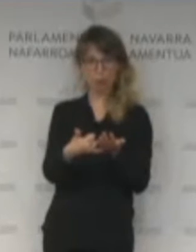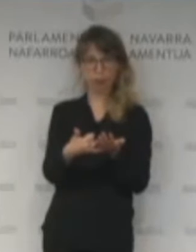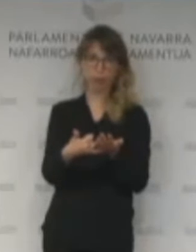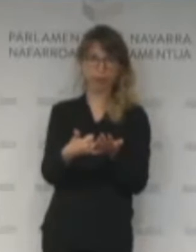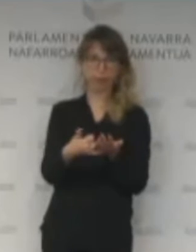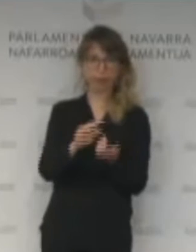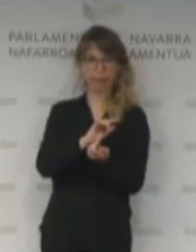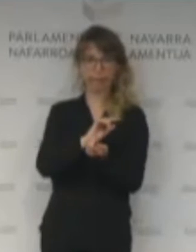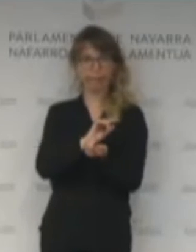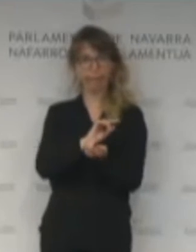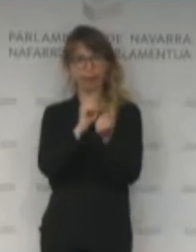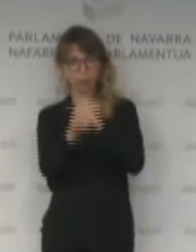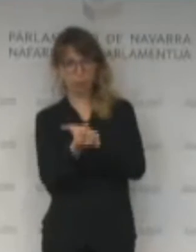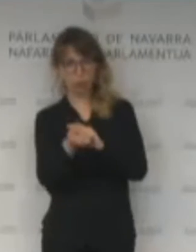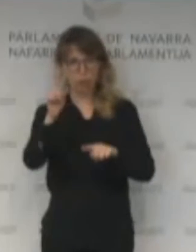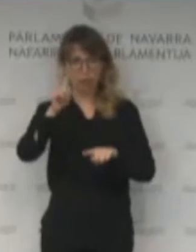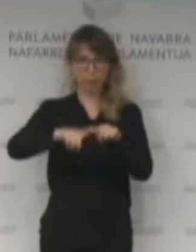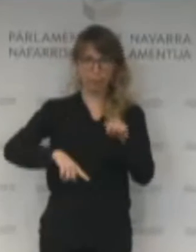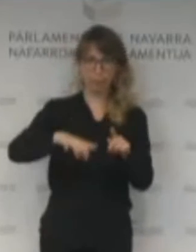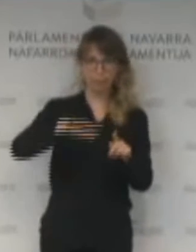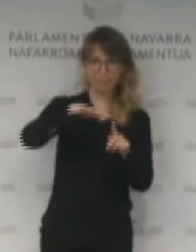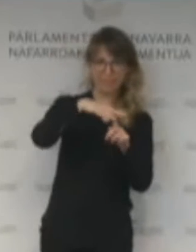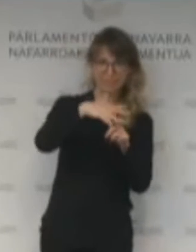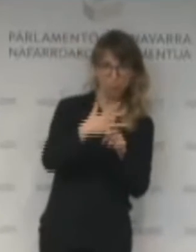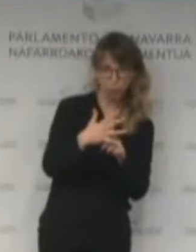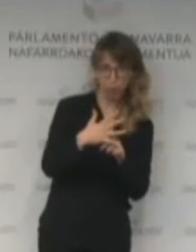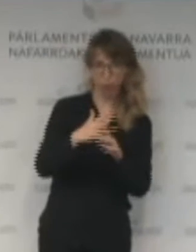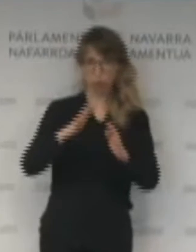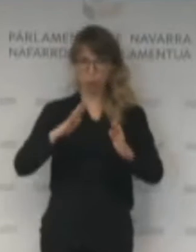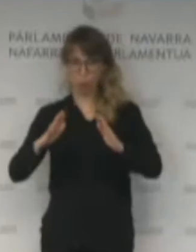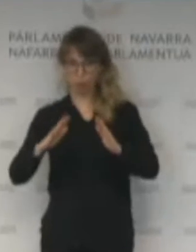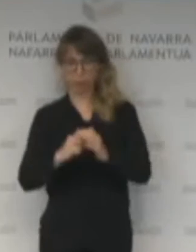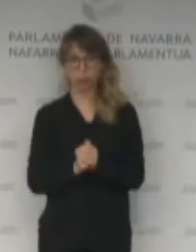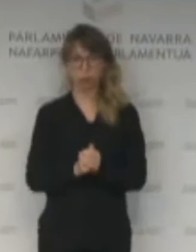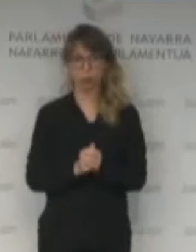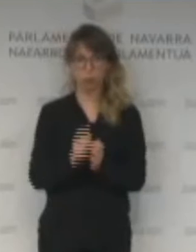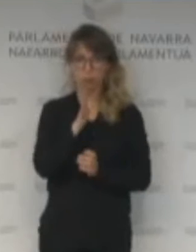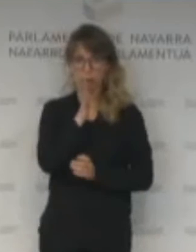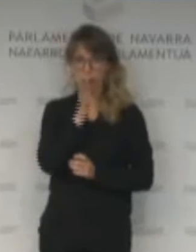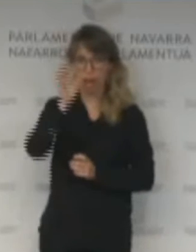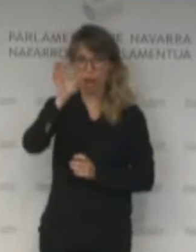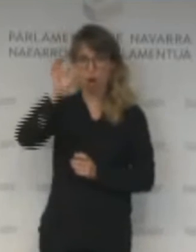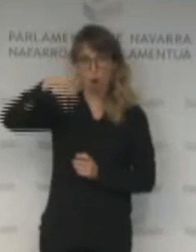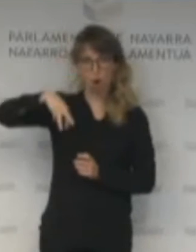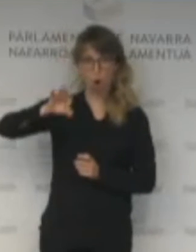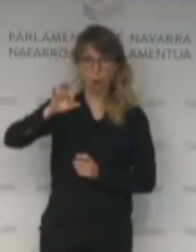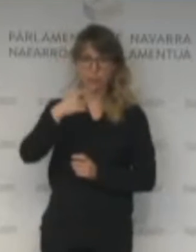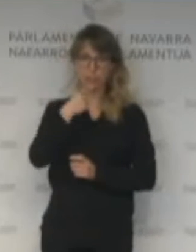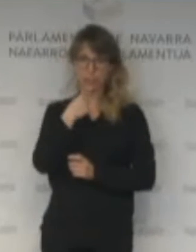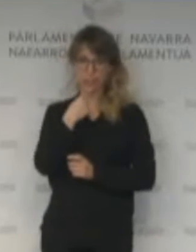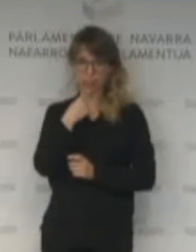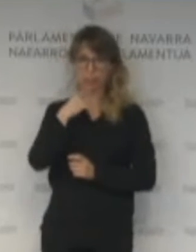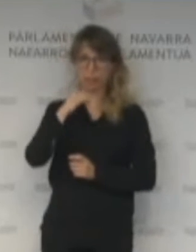según la circunstancia. Y me quiero detener un poco aquí. La OMS habla de infodemia,